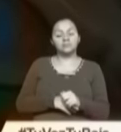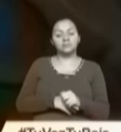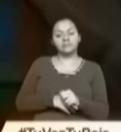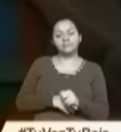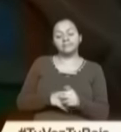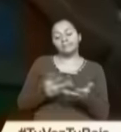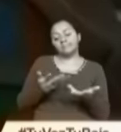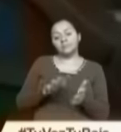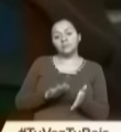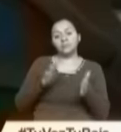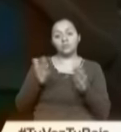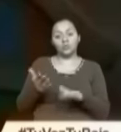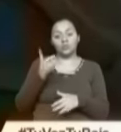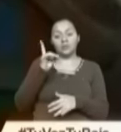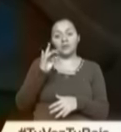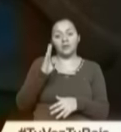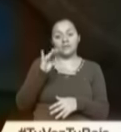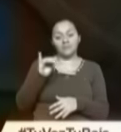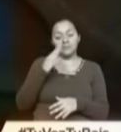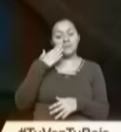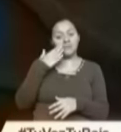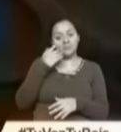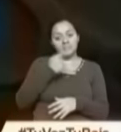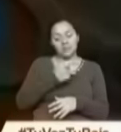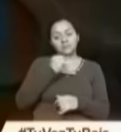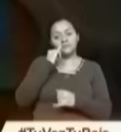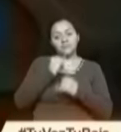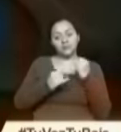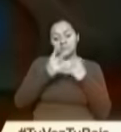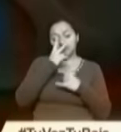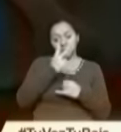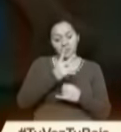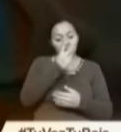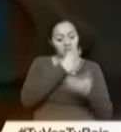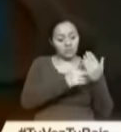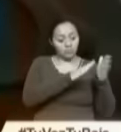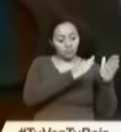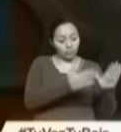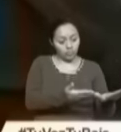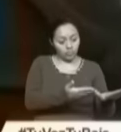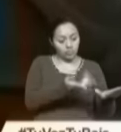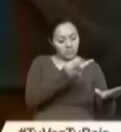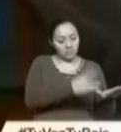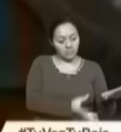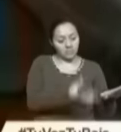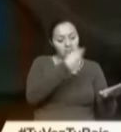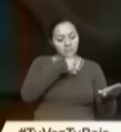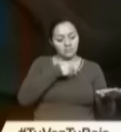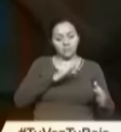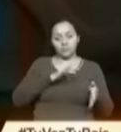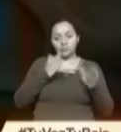Respecto a muerte de Debbie, ¿existe algún final más adecuado? Vio morir a su hija, esta es una familia de Hollywood.